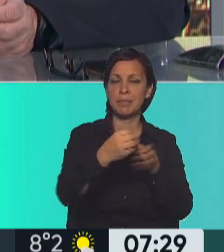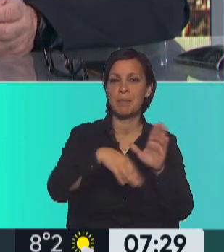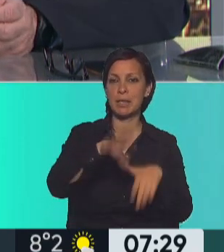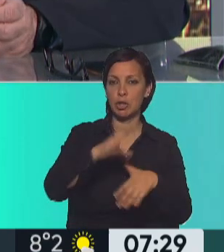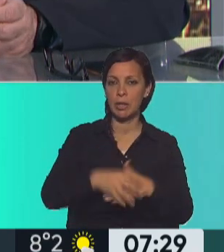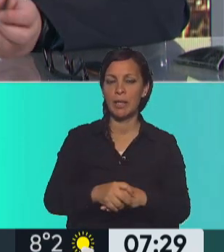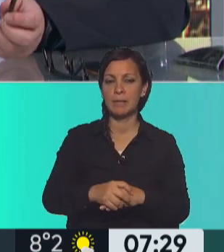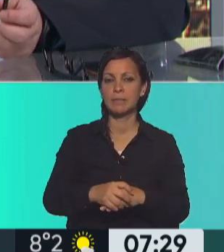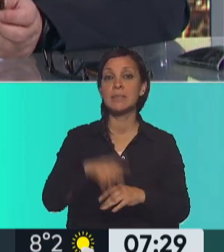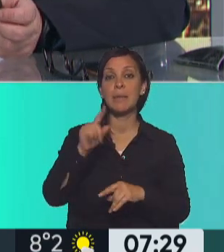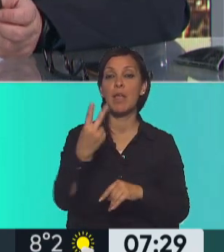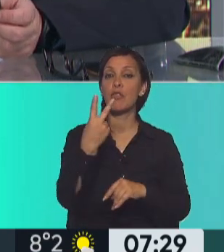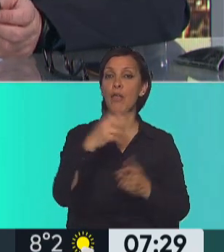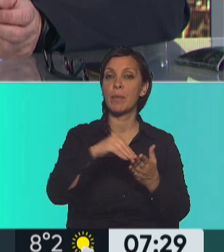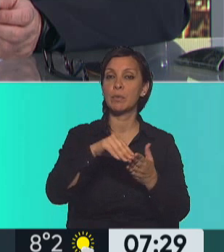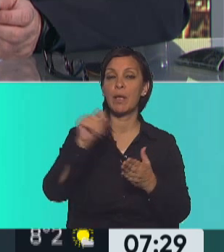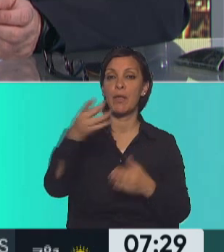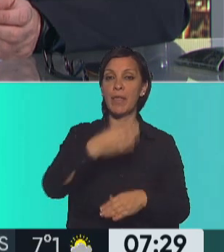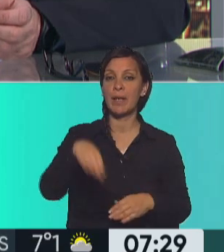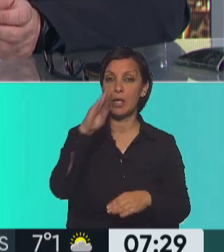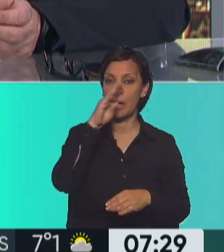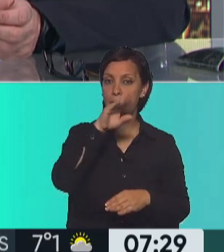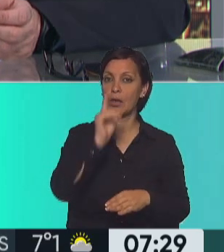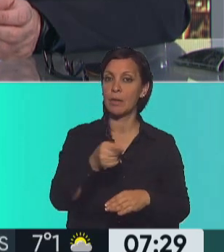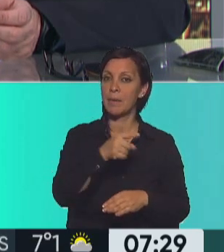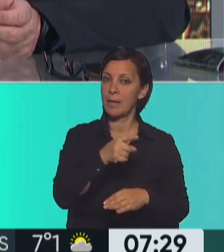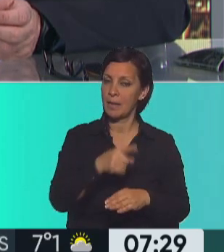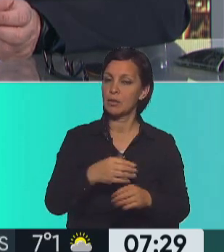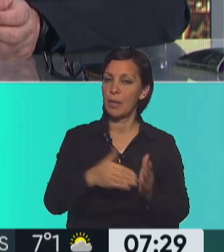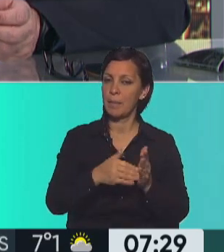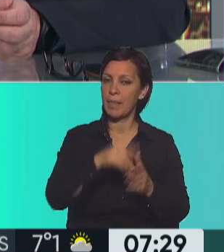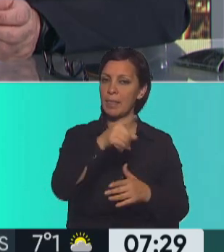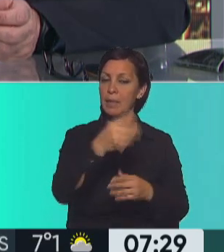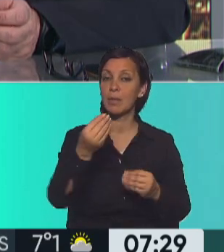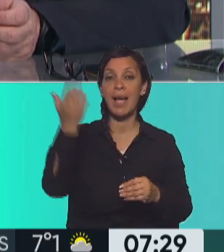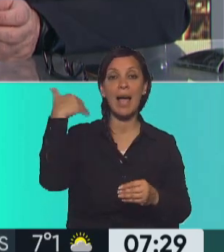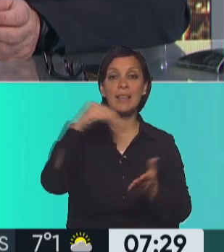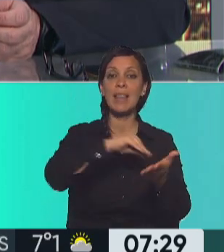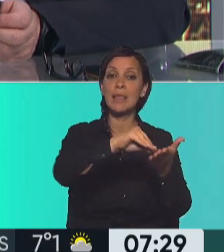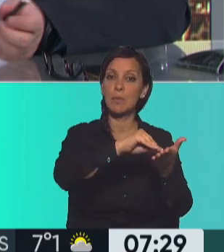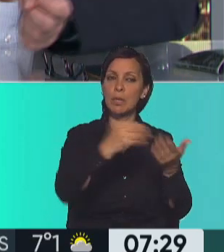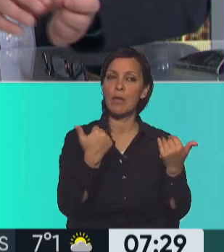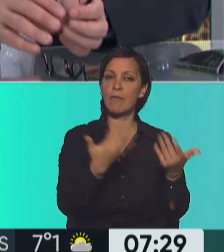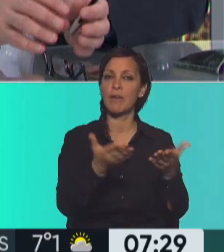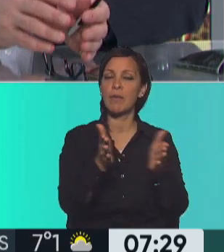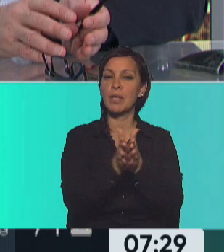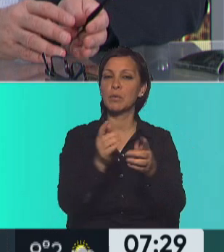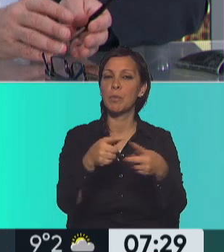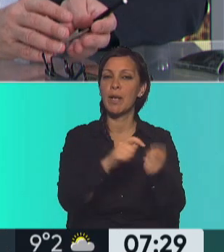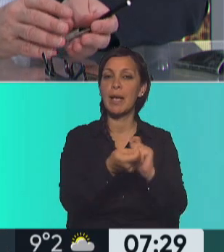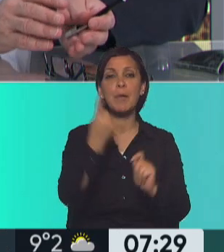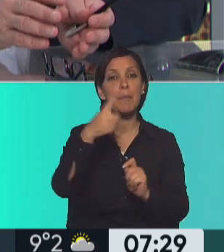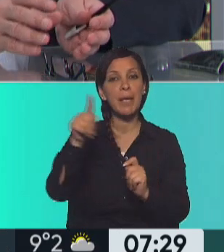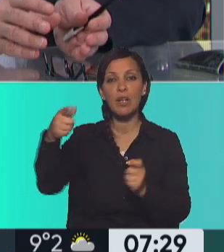son los que definen los dos diputados por la provincia de Río Negro, que en diputados votaron acompañando juntos por el cambio, en el Senado